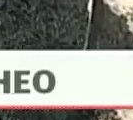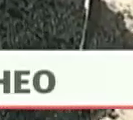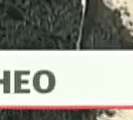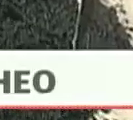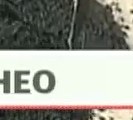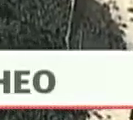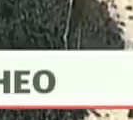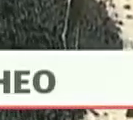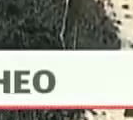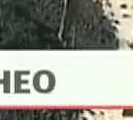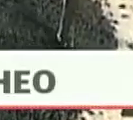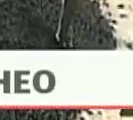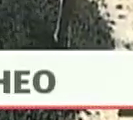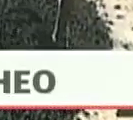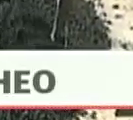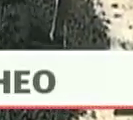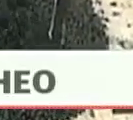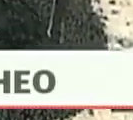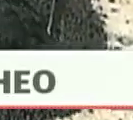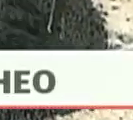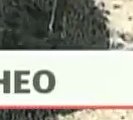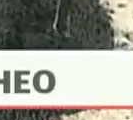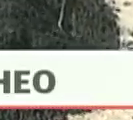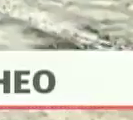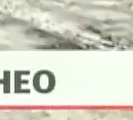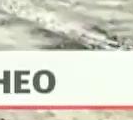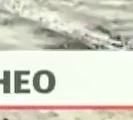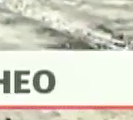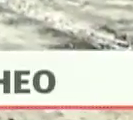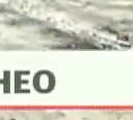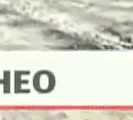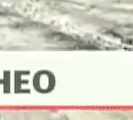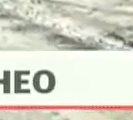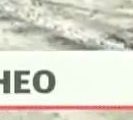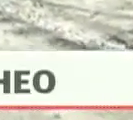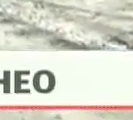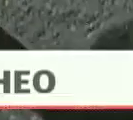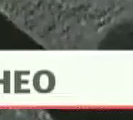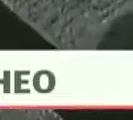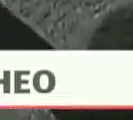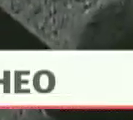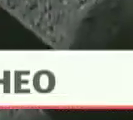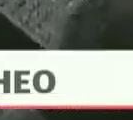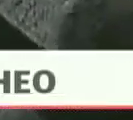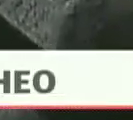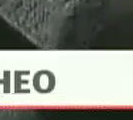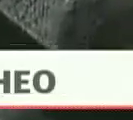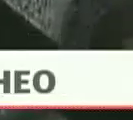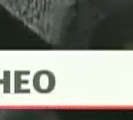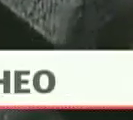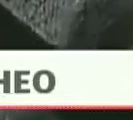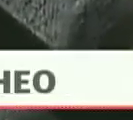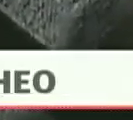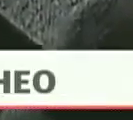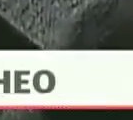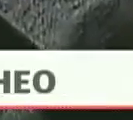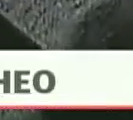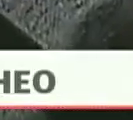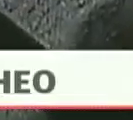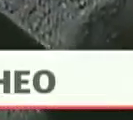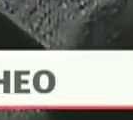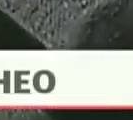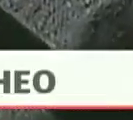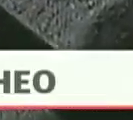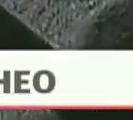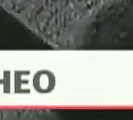bacheo es importante también decir acá que este plan será ejecutado progresivamente en las 22 parroquias del